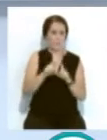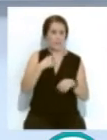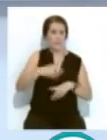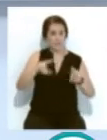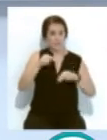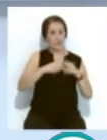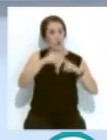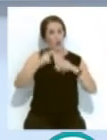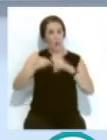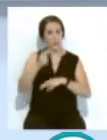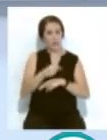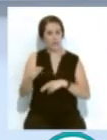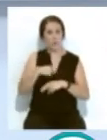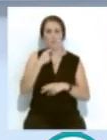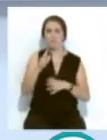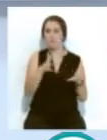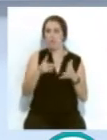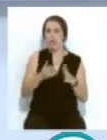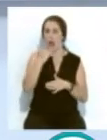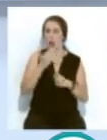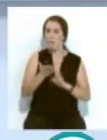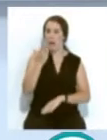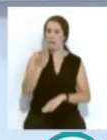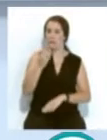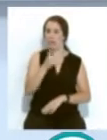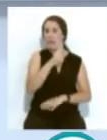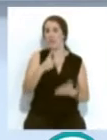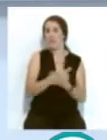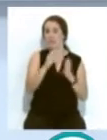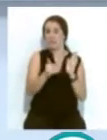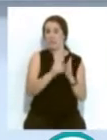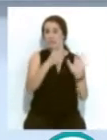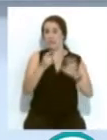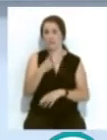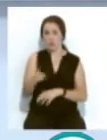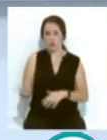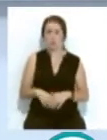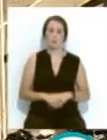esta semana con las obras por un importe de algo más de 17.600 euros.